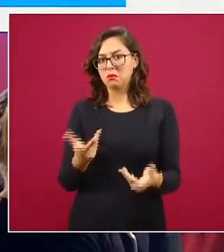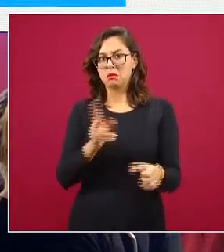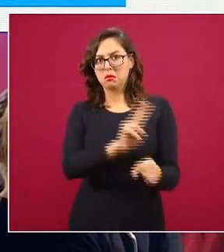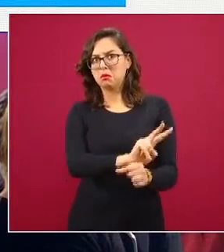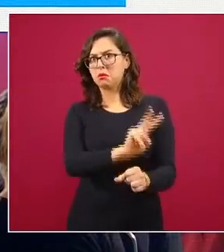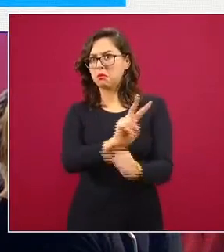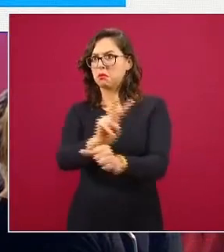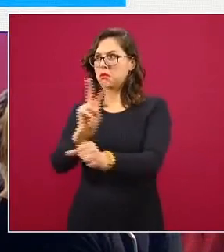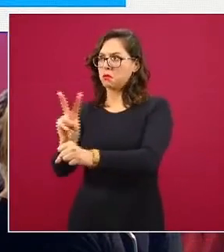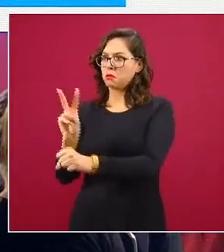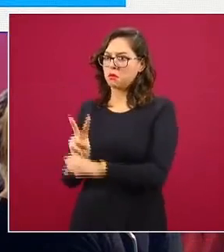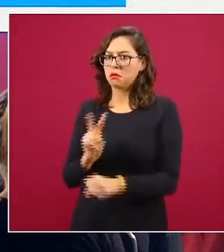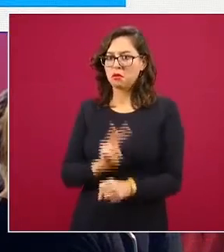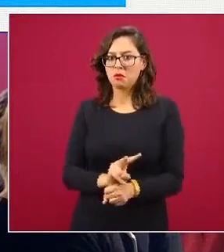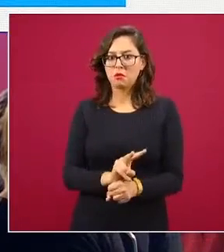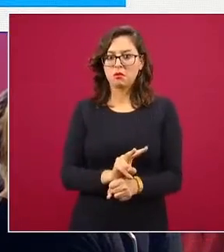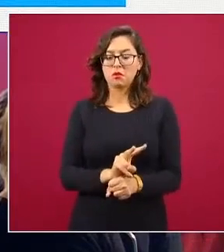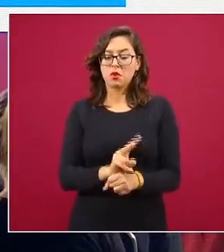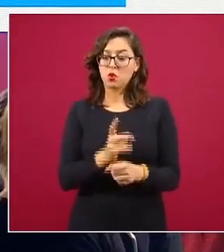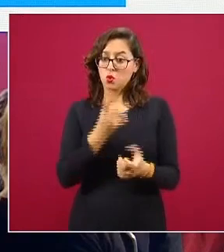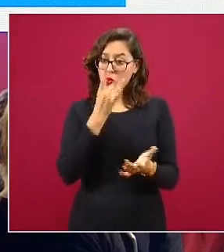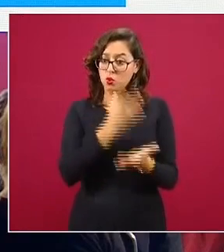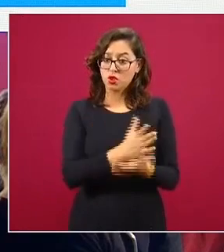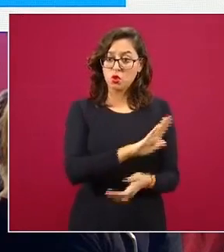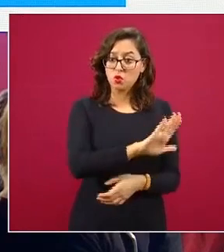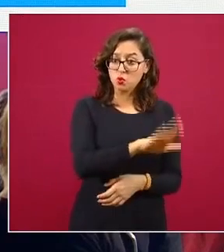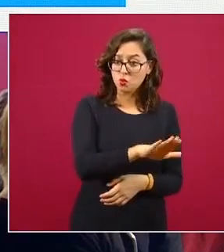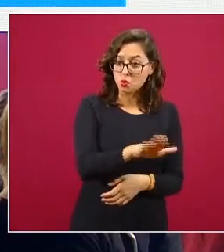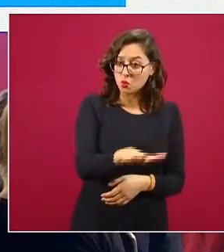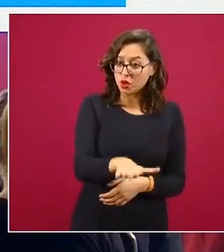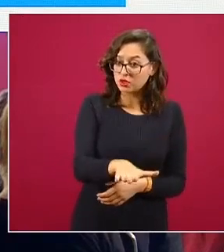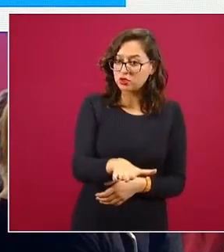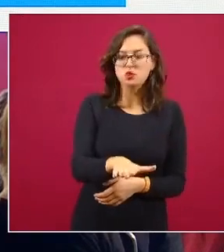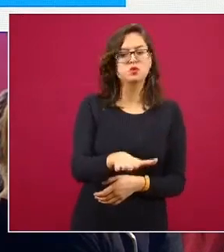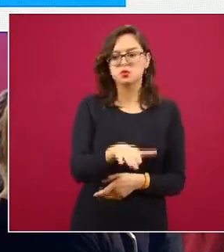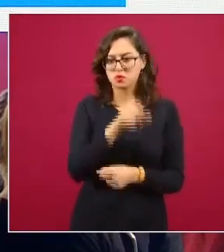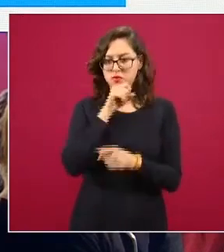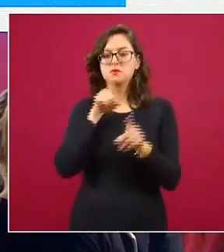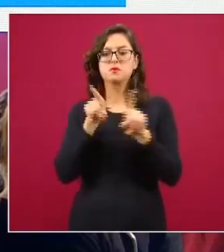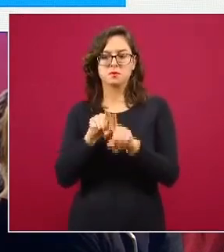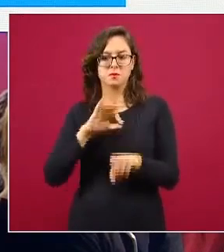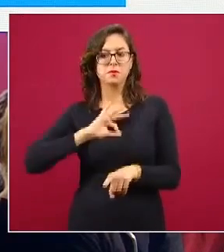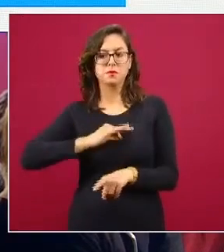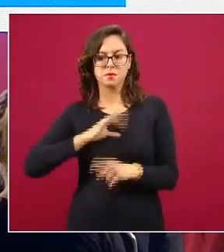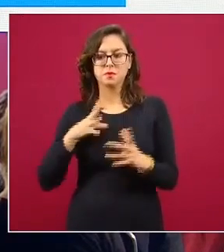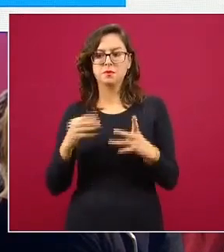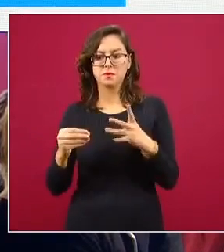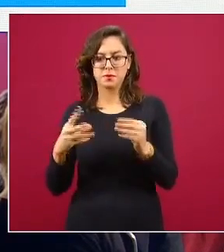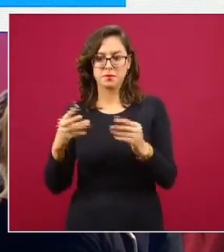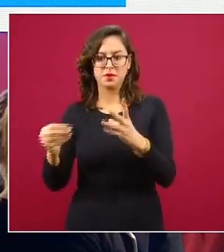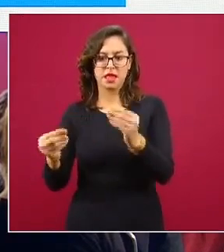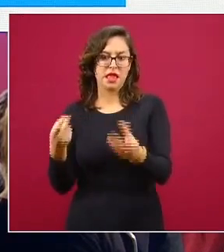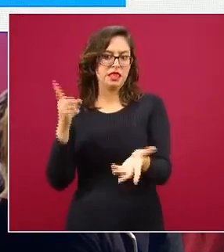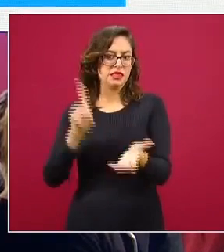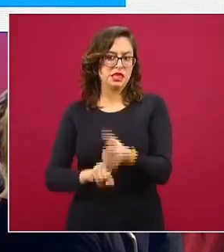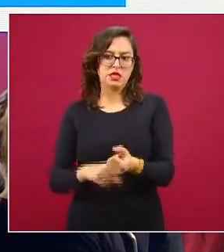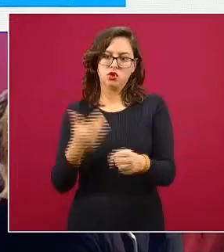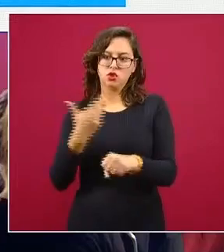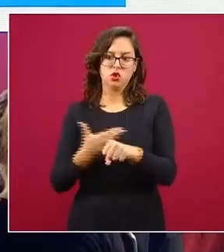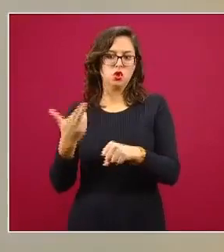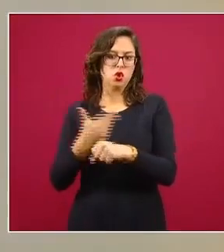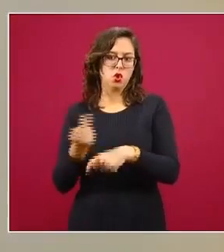de vigilancia, no únicamente de las defunciones, pero también de la vigilancia epidemiológica que acompaña la gestión de la